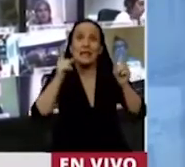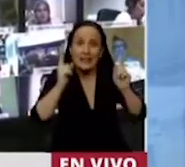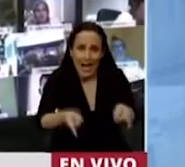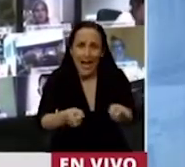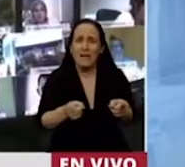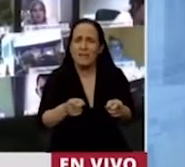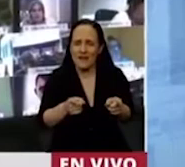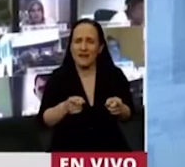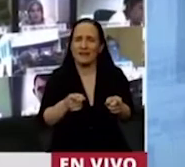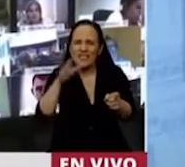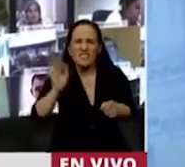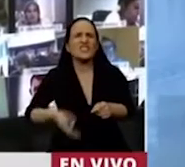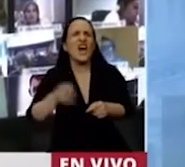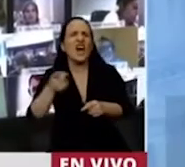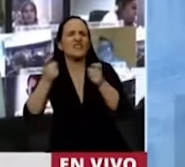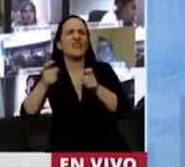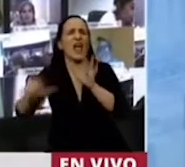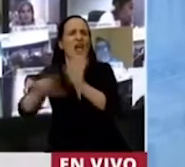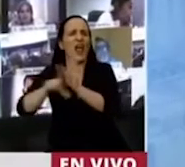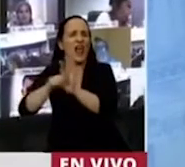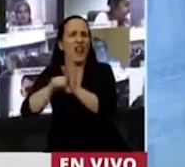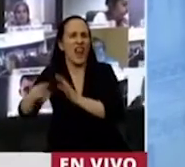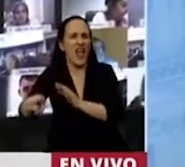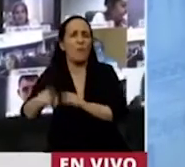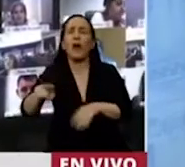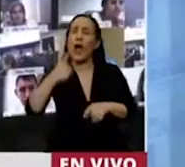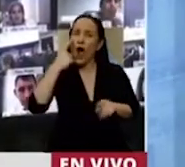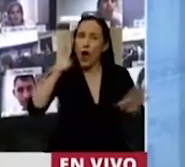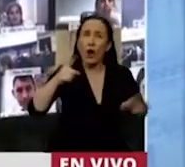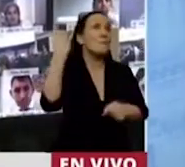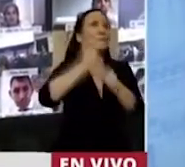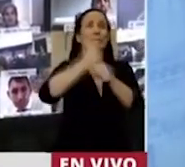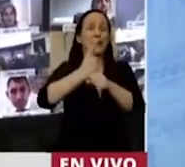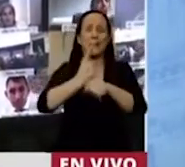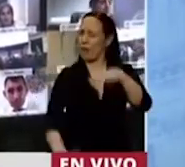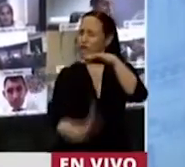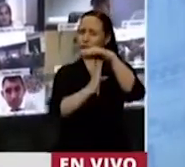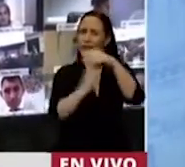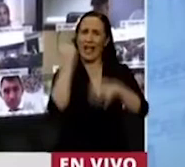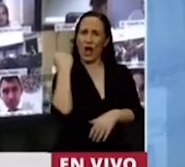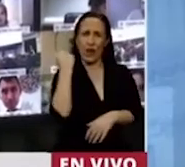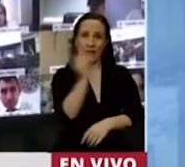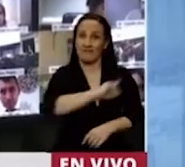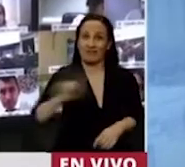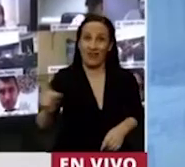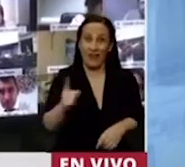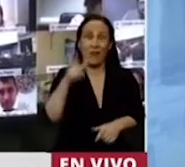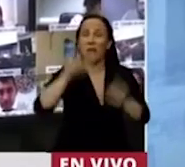legislaciones. Fíjense que la economía no era lo primero que campeaba, la gente buscaba la libertad.